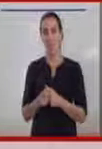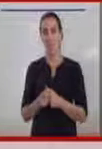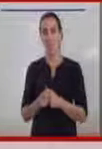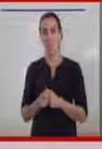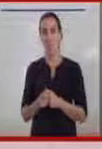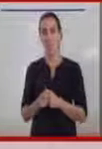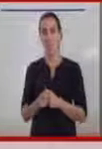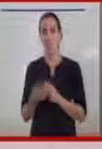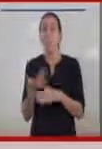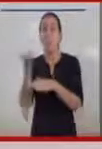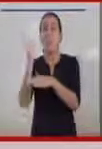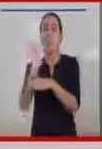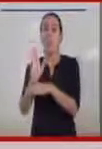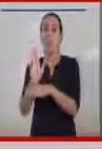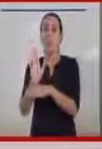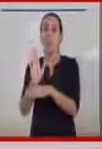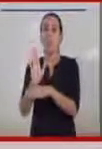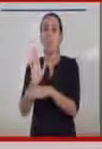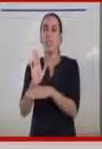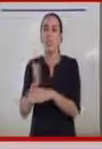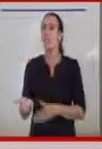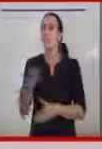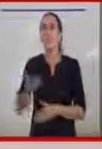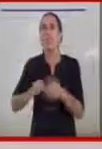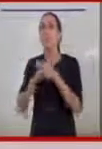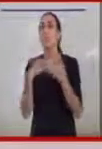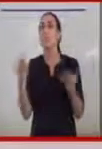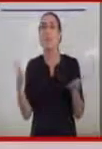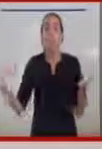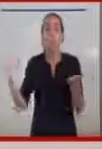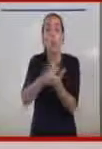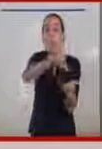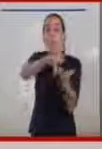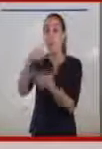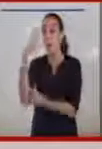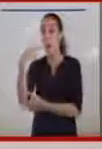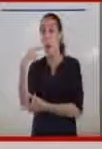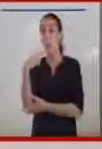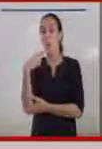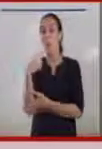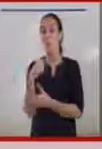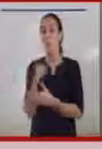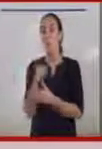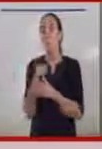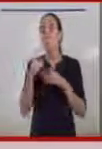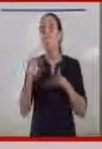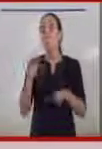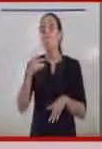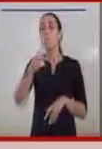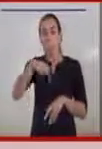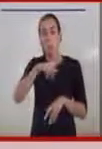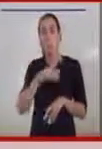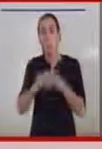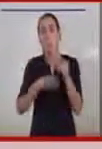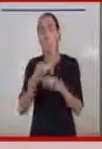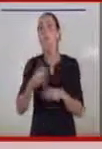presentación primordial ha sido en todos los centros territoriales de la ONCE, pero lo que nosotros además sí